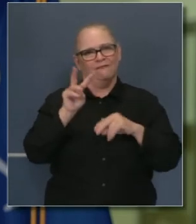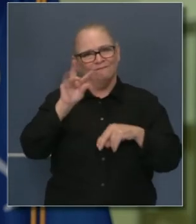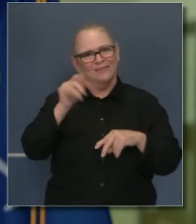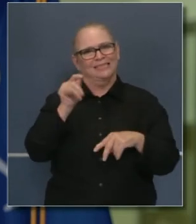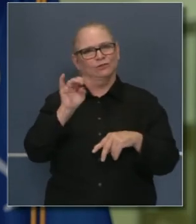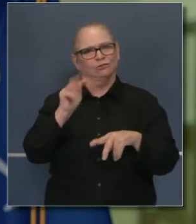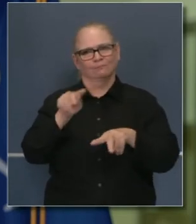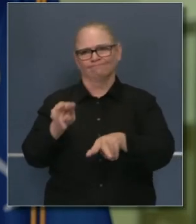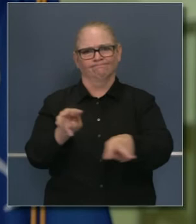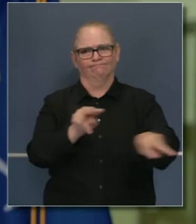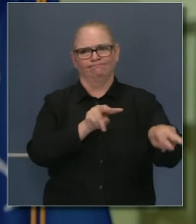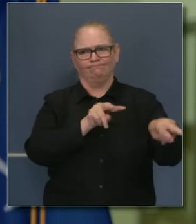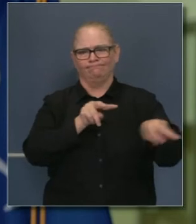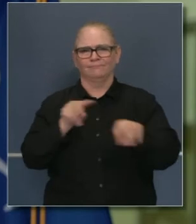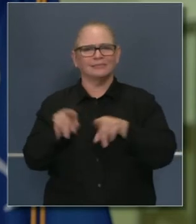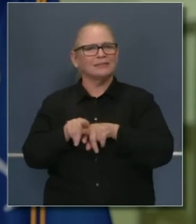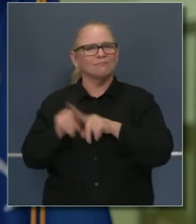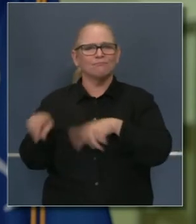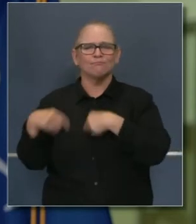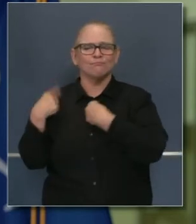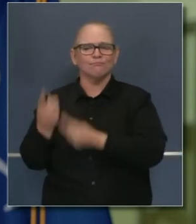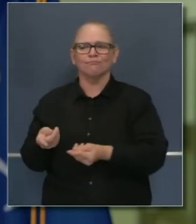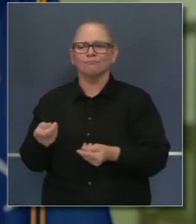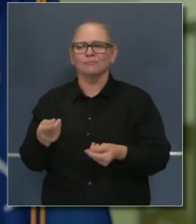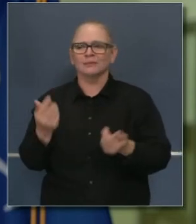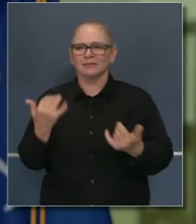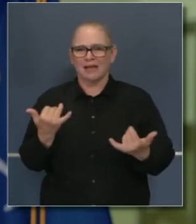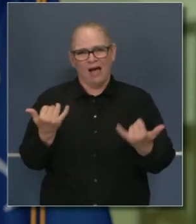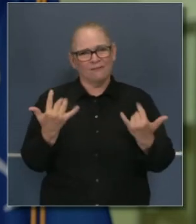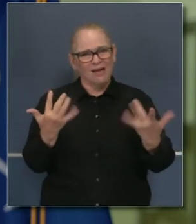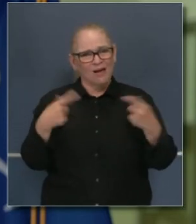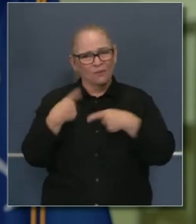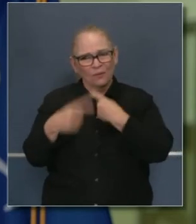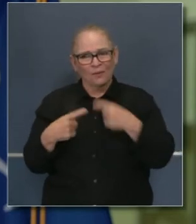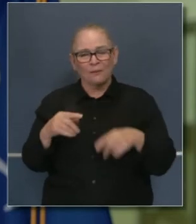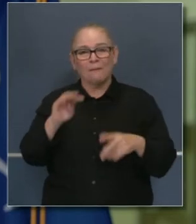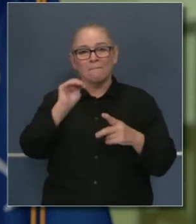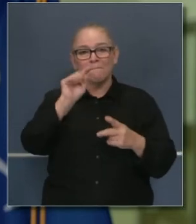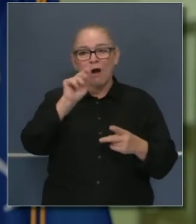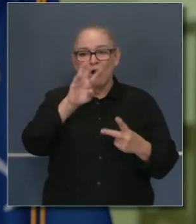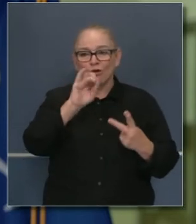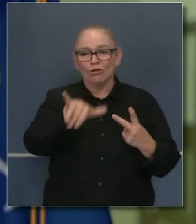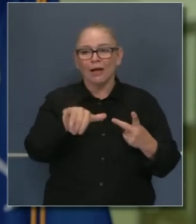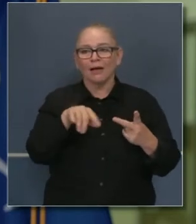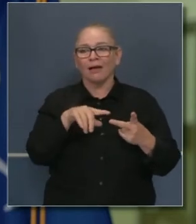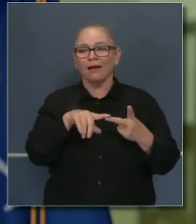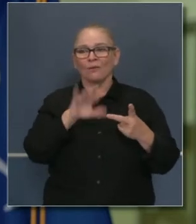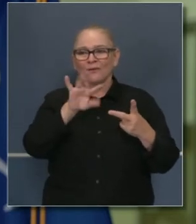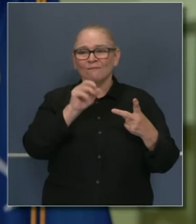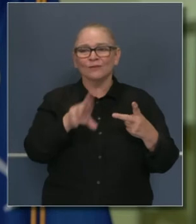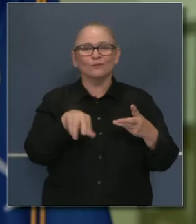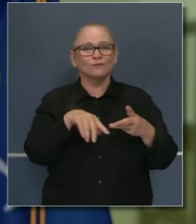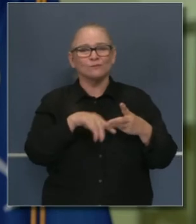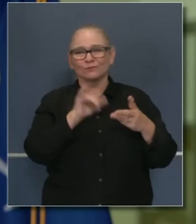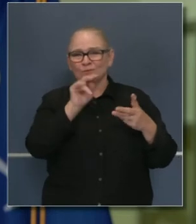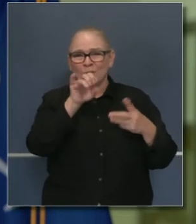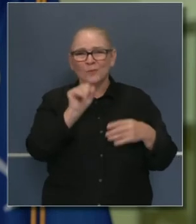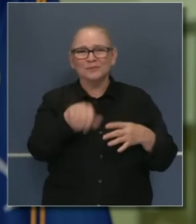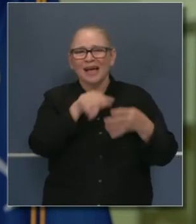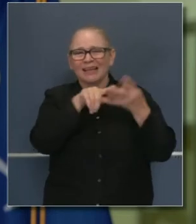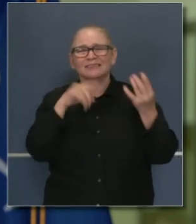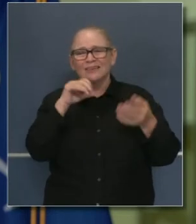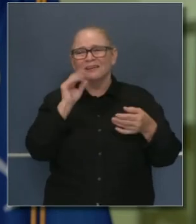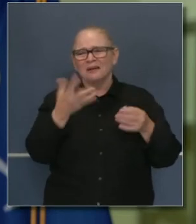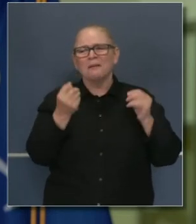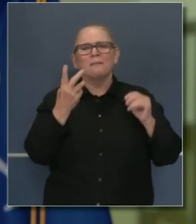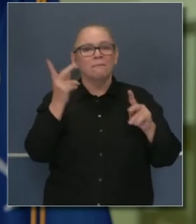incendio de Jones, el de CZE, el de River, el de Monterrey, estamos evacuando a